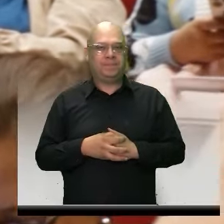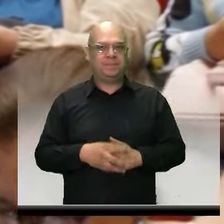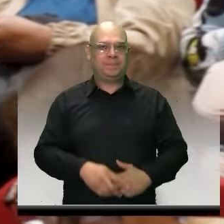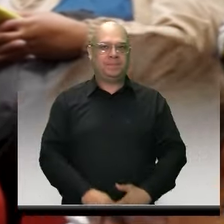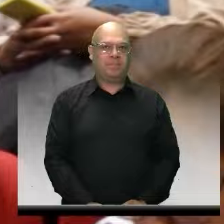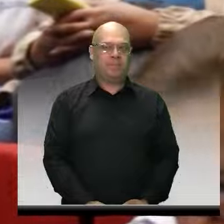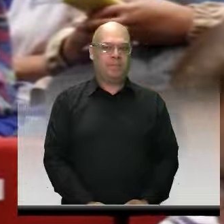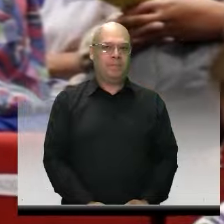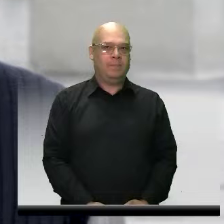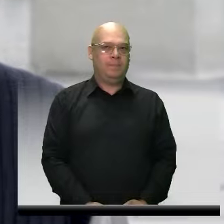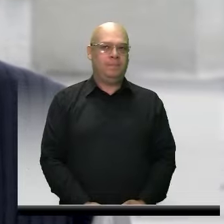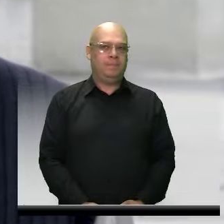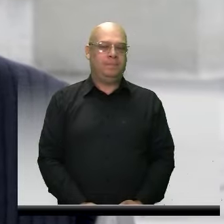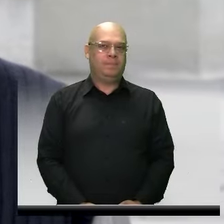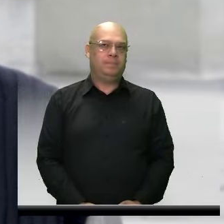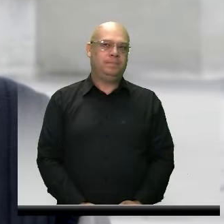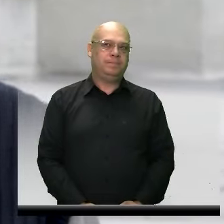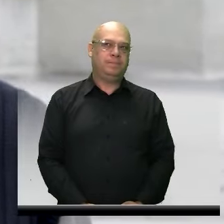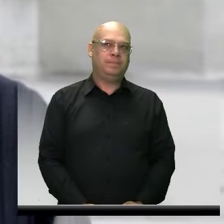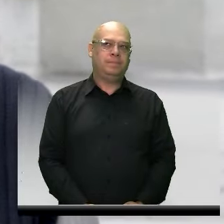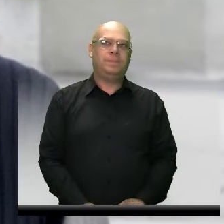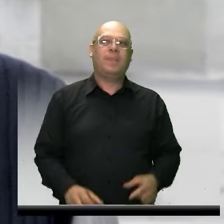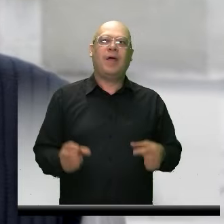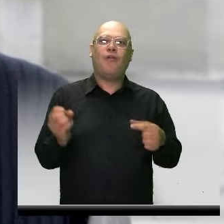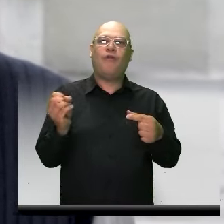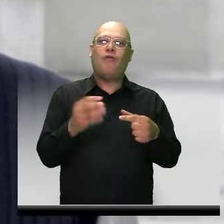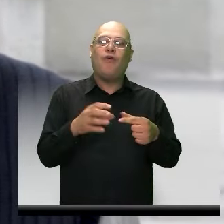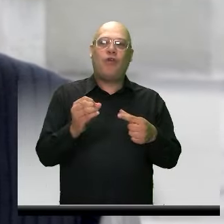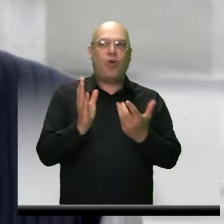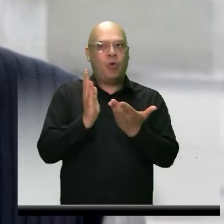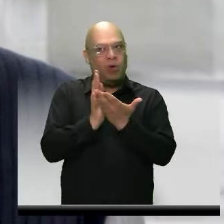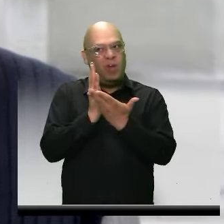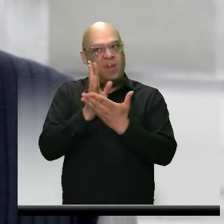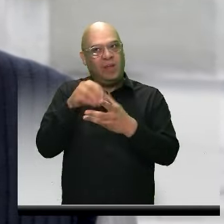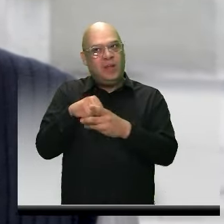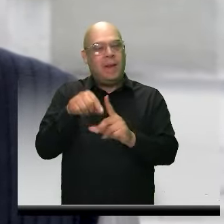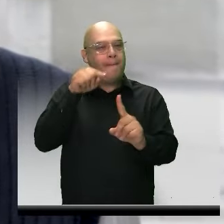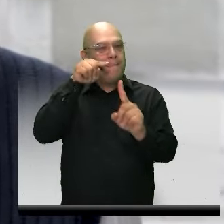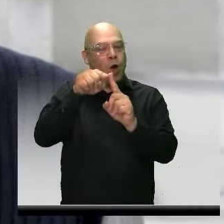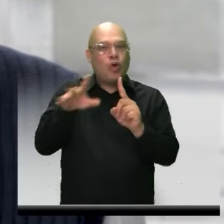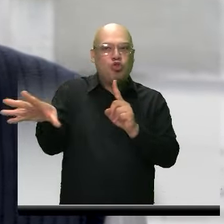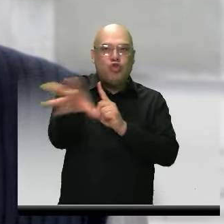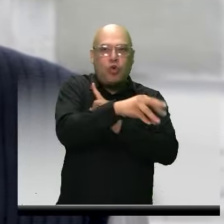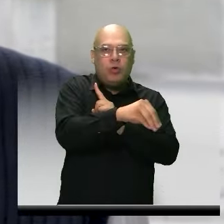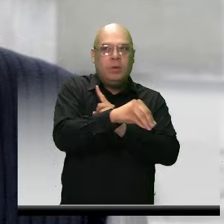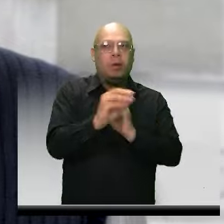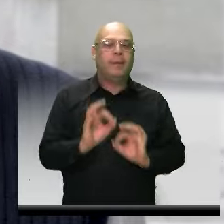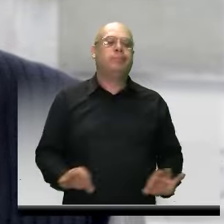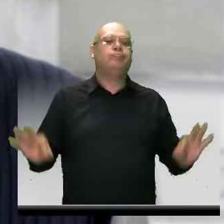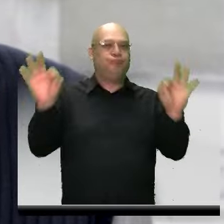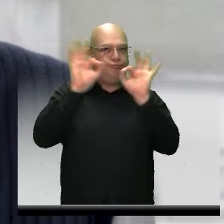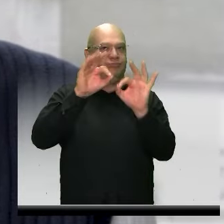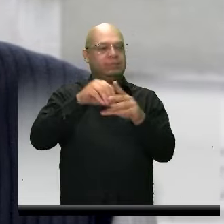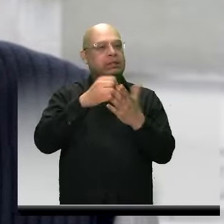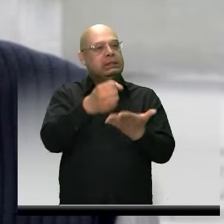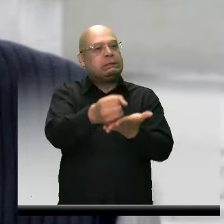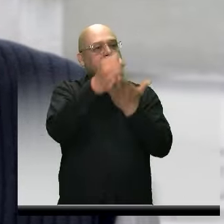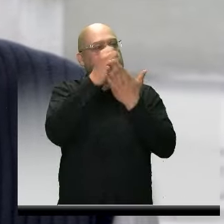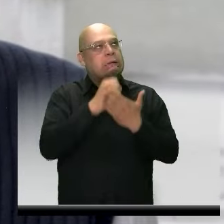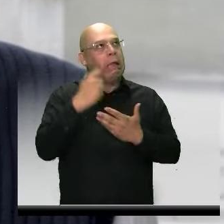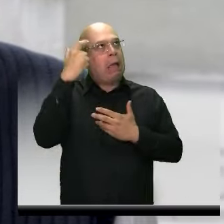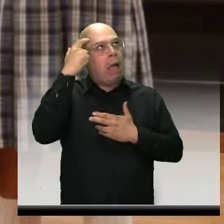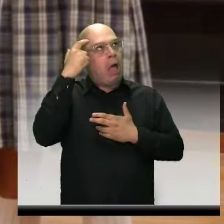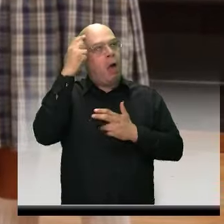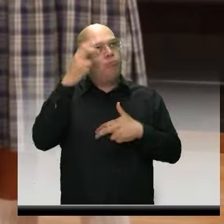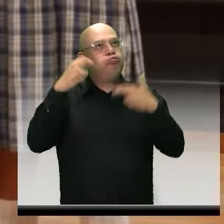Me parece que este foro de educación inicial pensada para todos es muy importante porque nos ayuda a construir saber pedagógico,